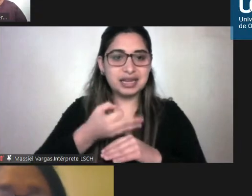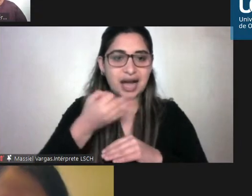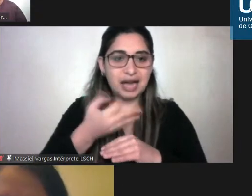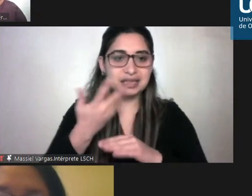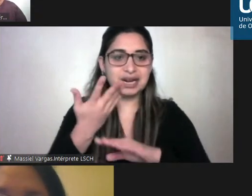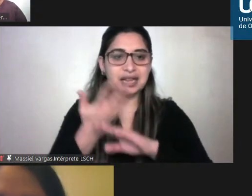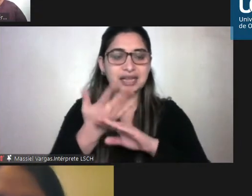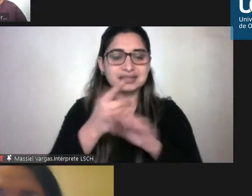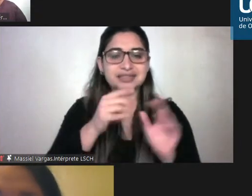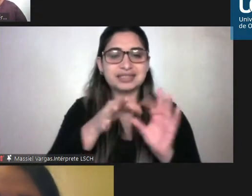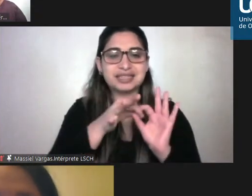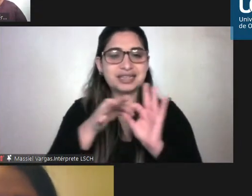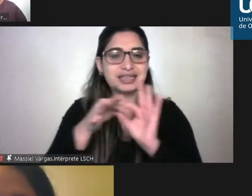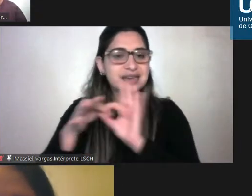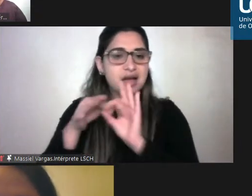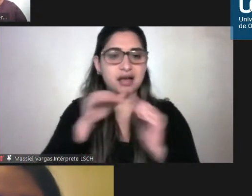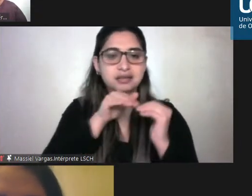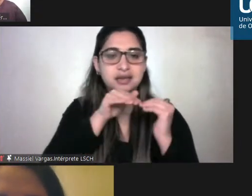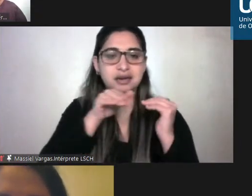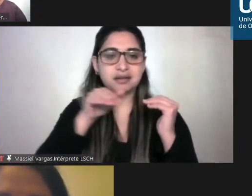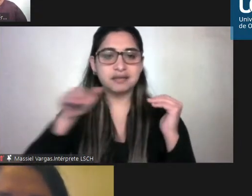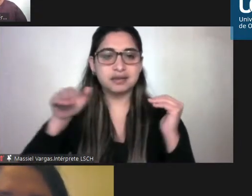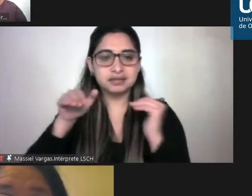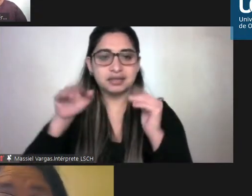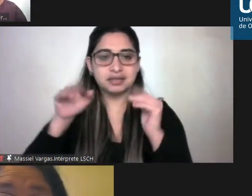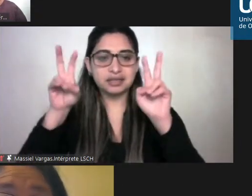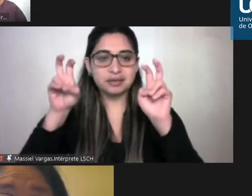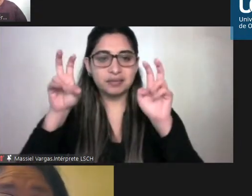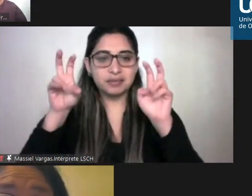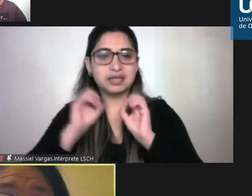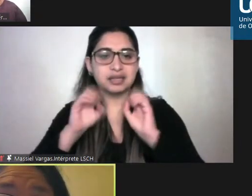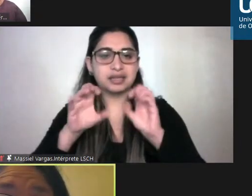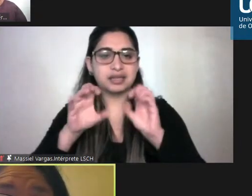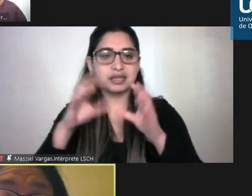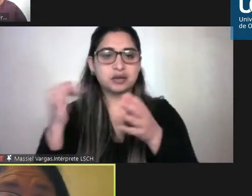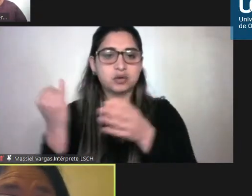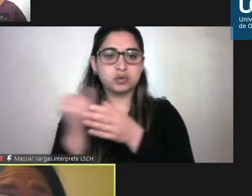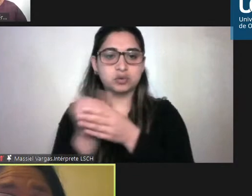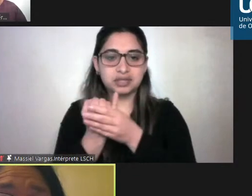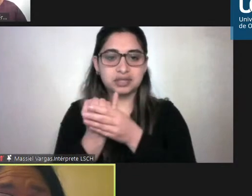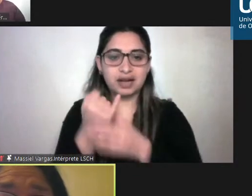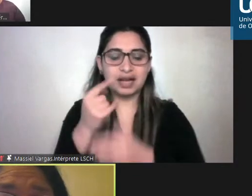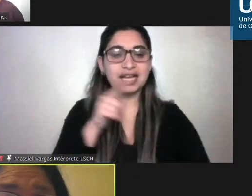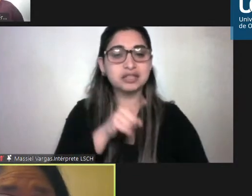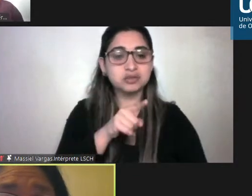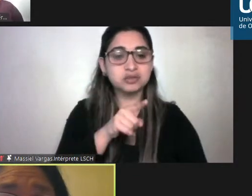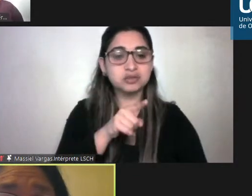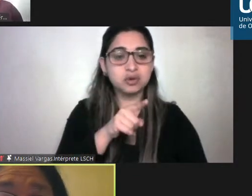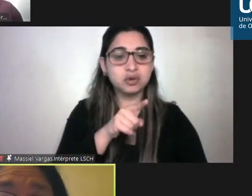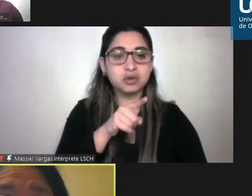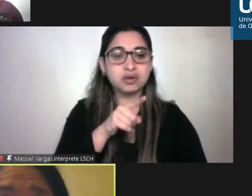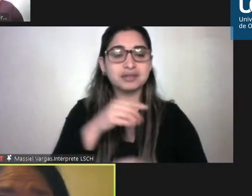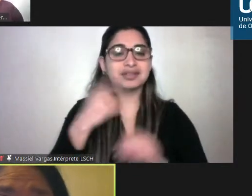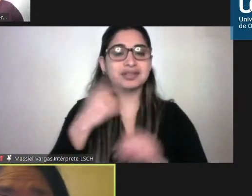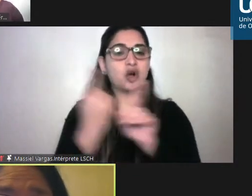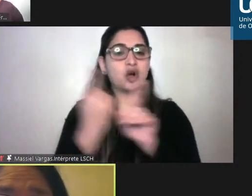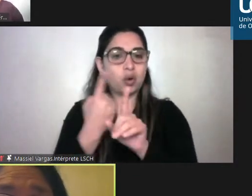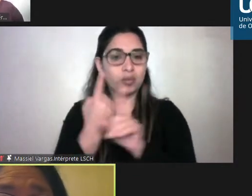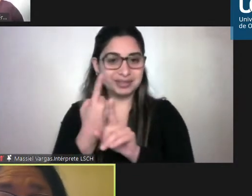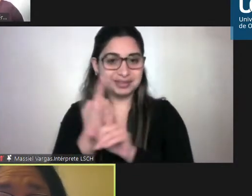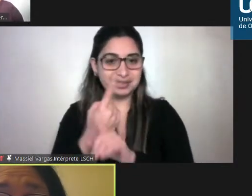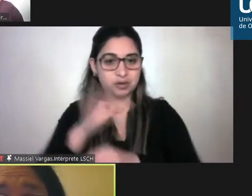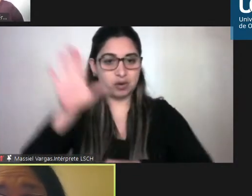temáticas de inclusión educativa Georgina bueno eso es conversando con los expertos disciplinares